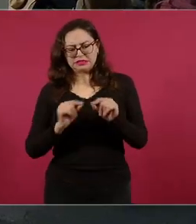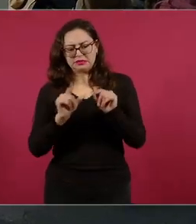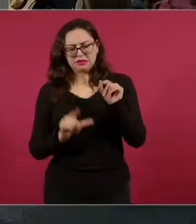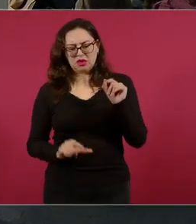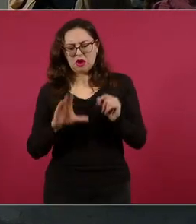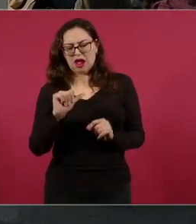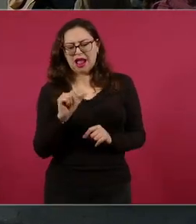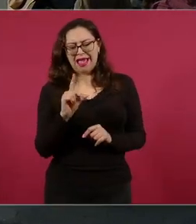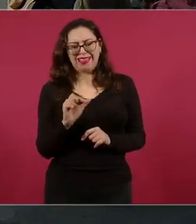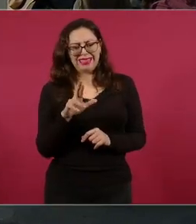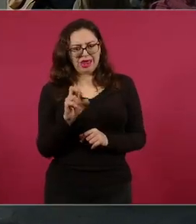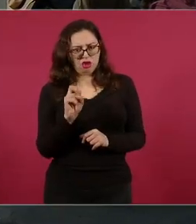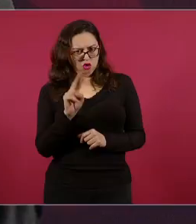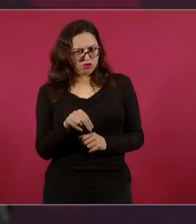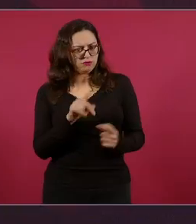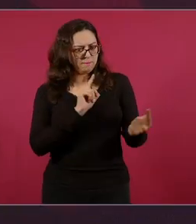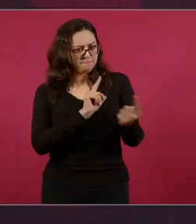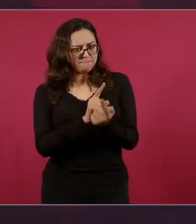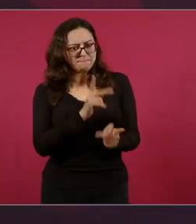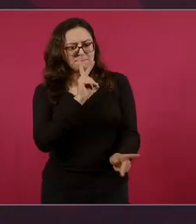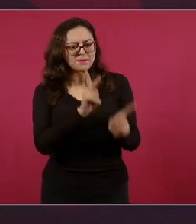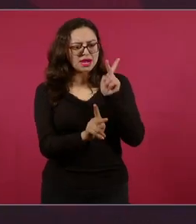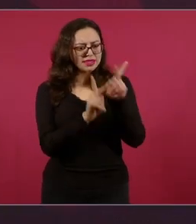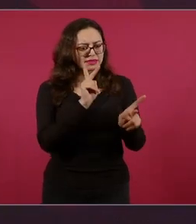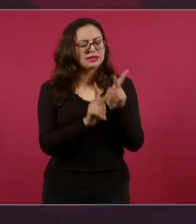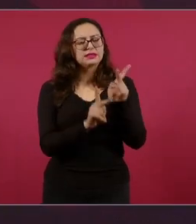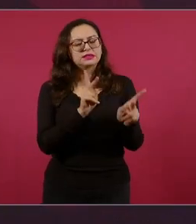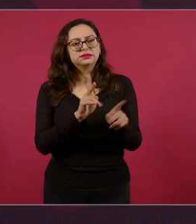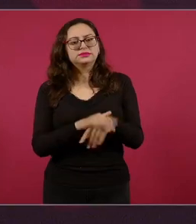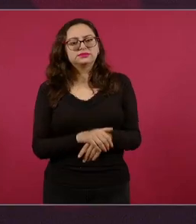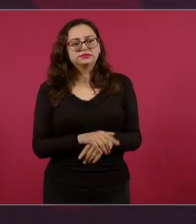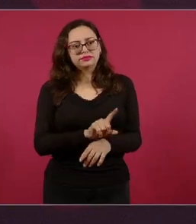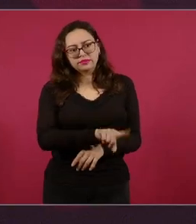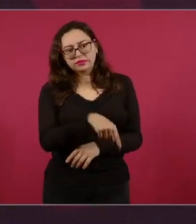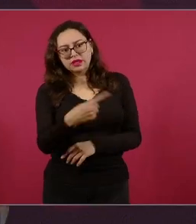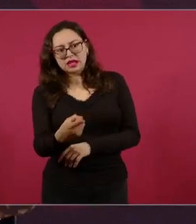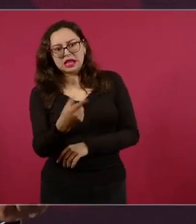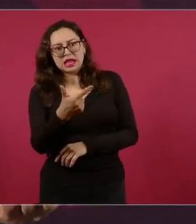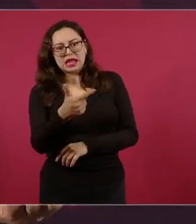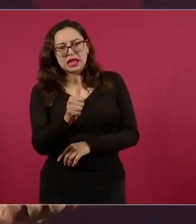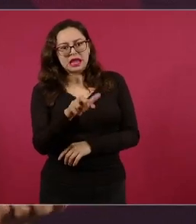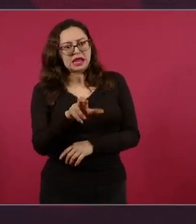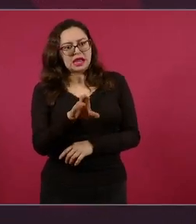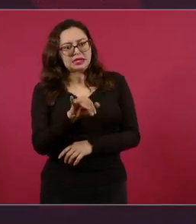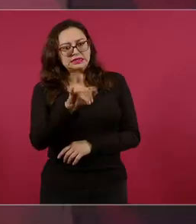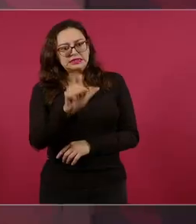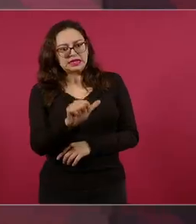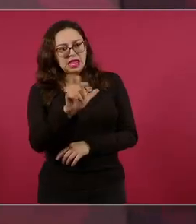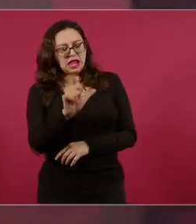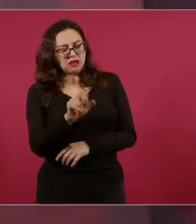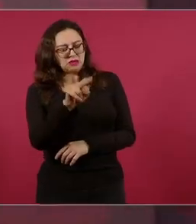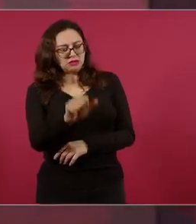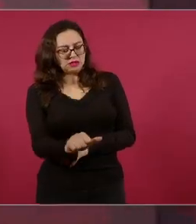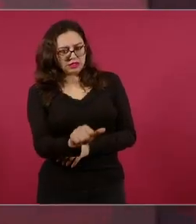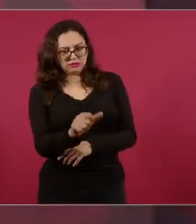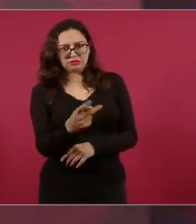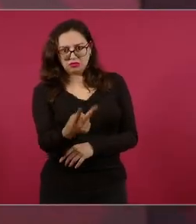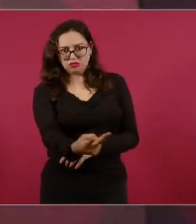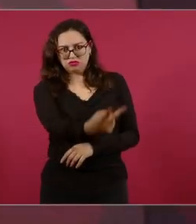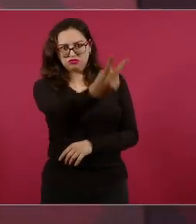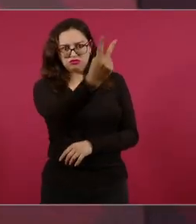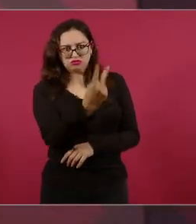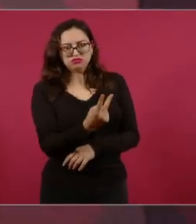García Luna, dice Sarkozy